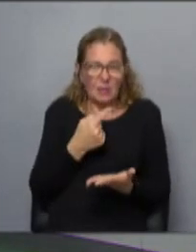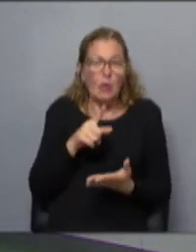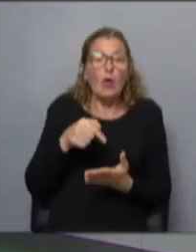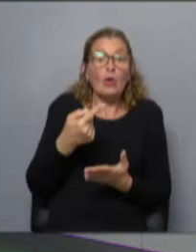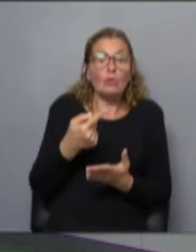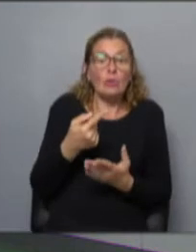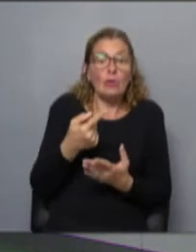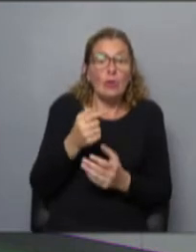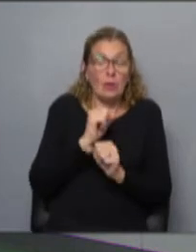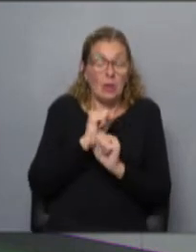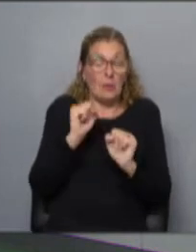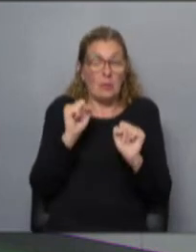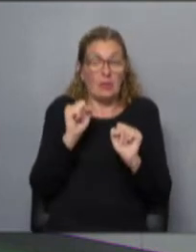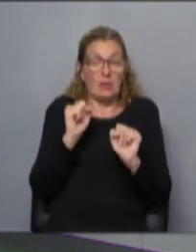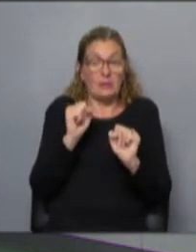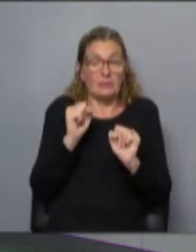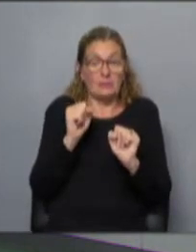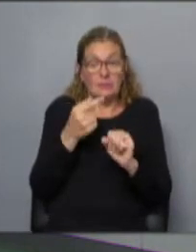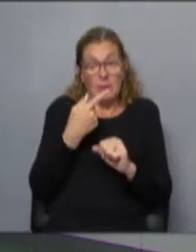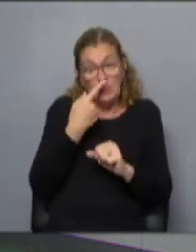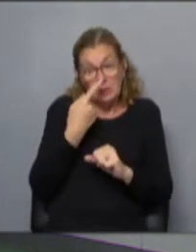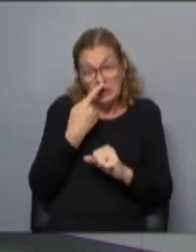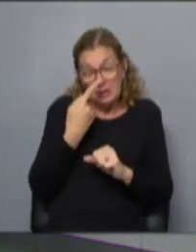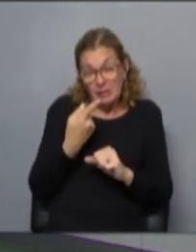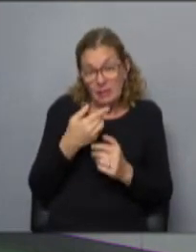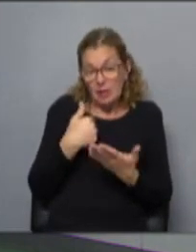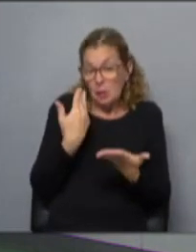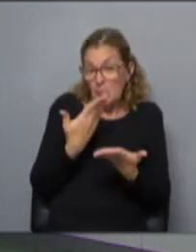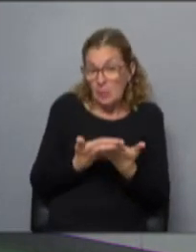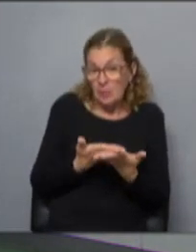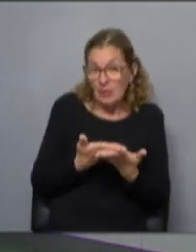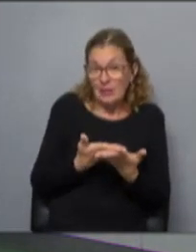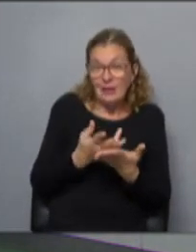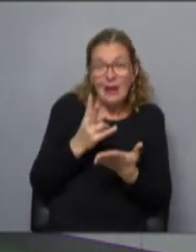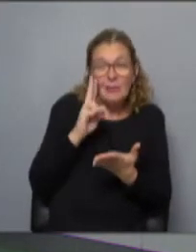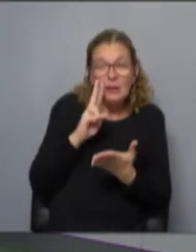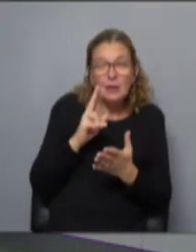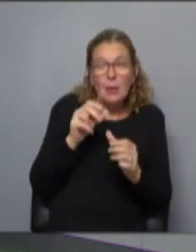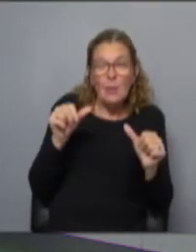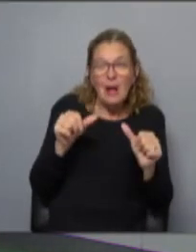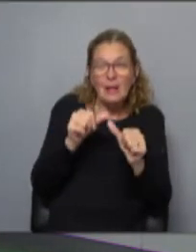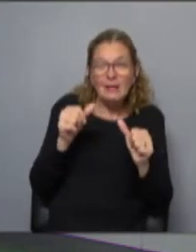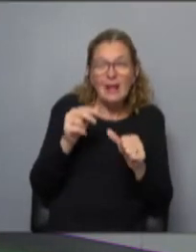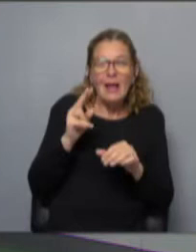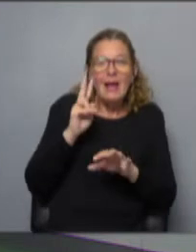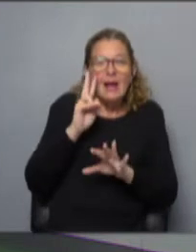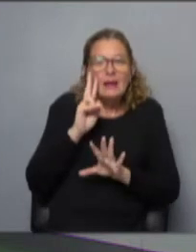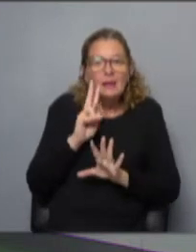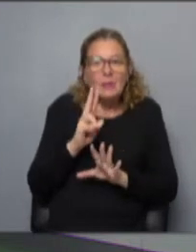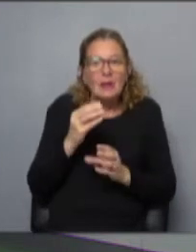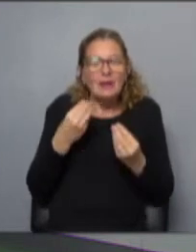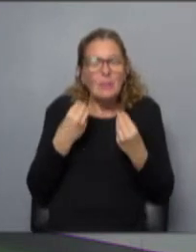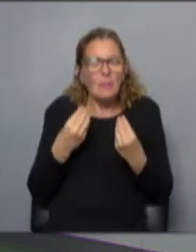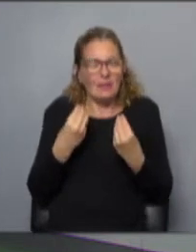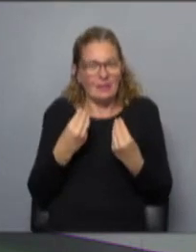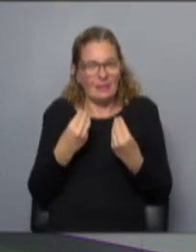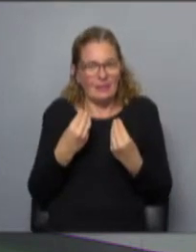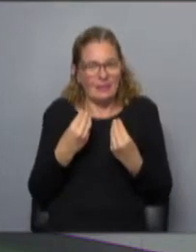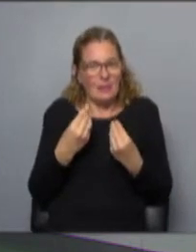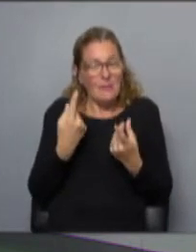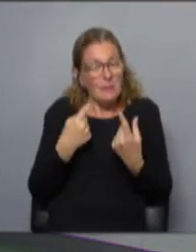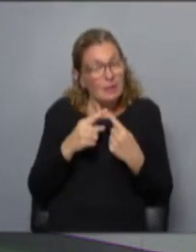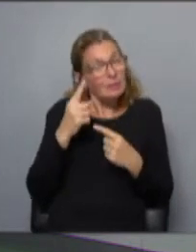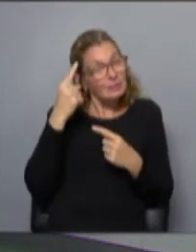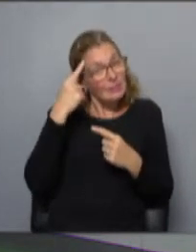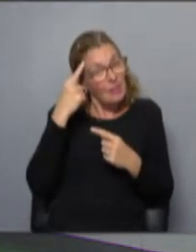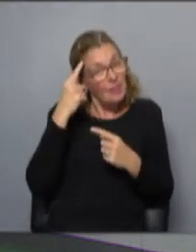cosa que puede ser interesante de lo que él propone, hay que ver cómo implementa estas cosas, hay que ver qué es lo que ocurre. Pero se especula